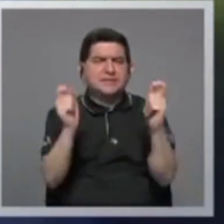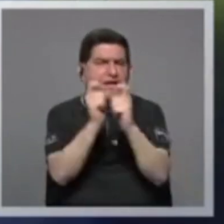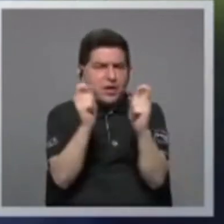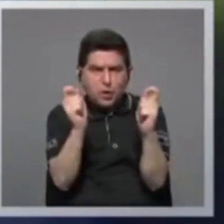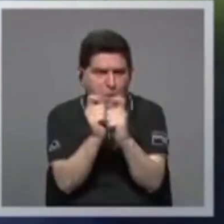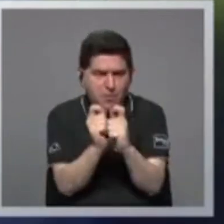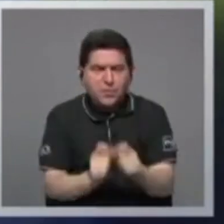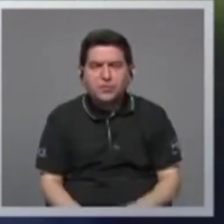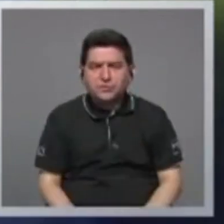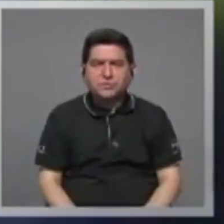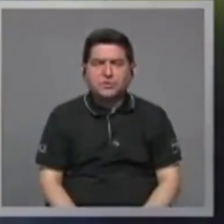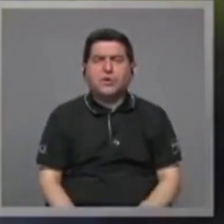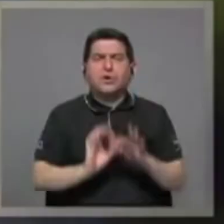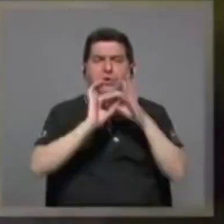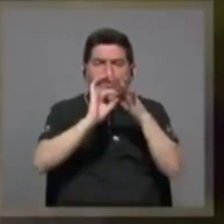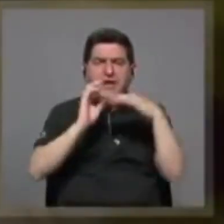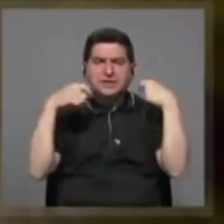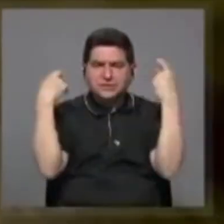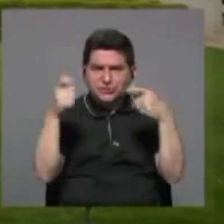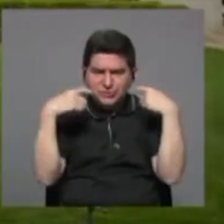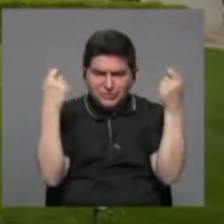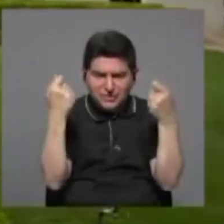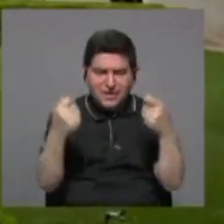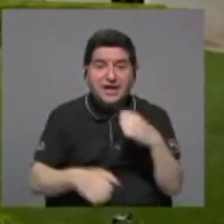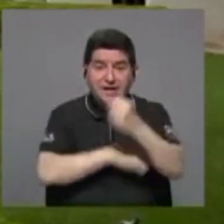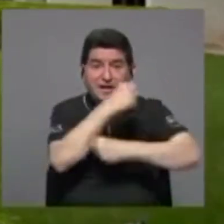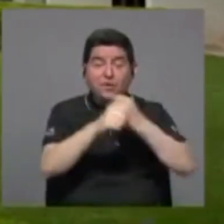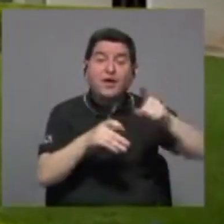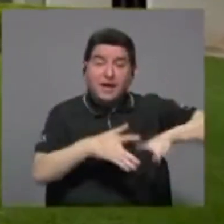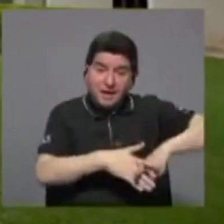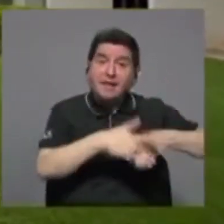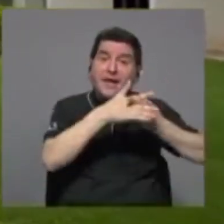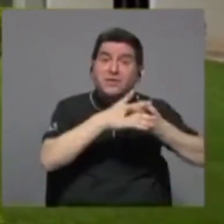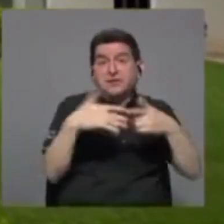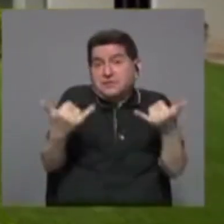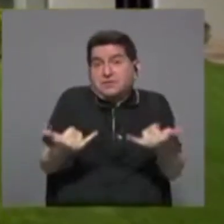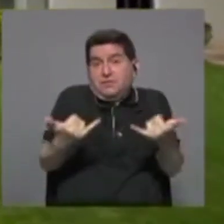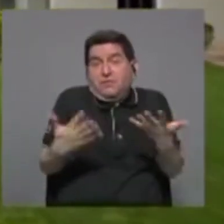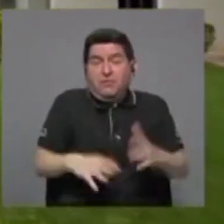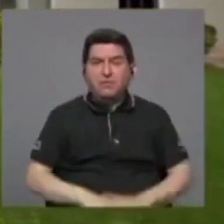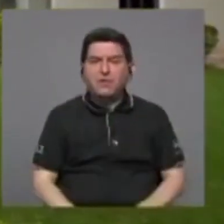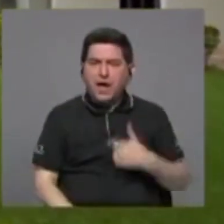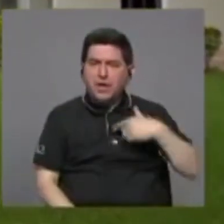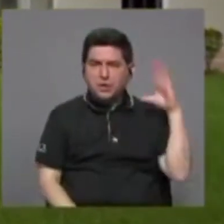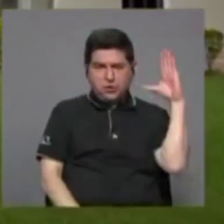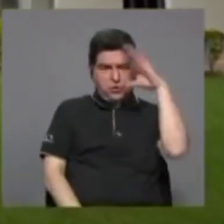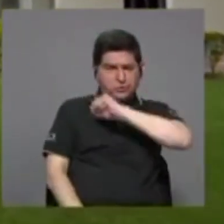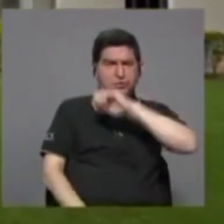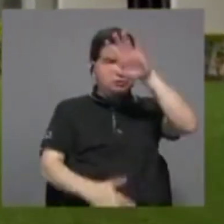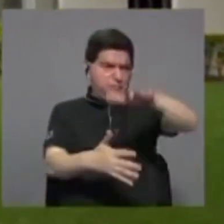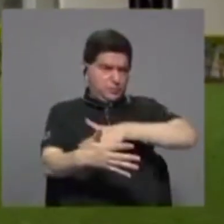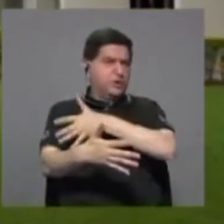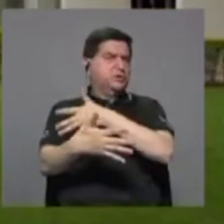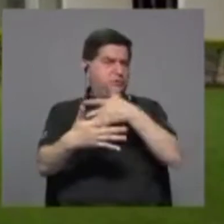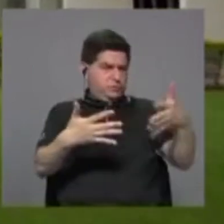de las celebraciones, el año apenas empieza, y sospecho que hay una agenda